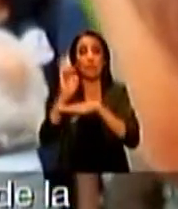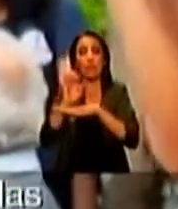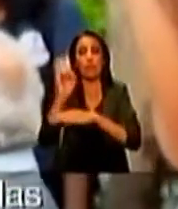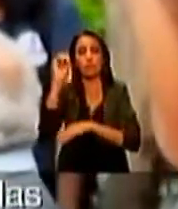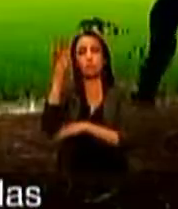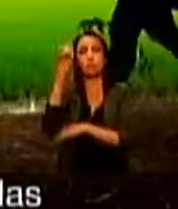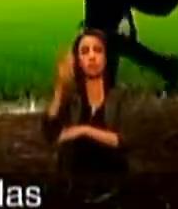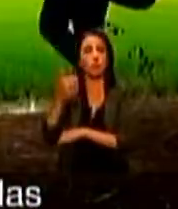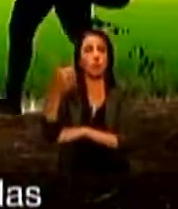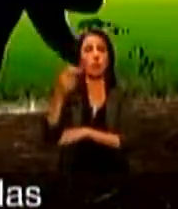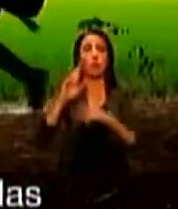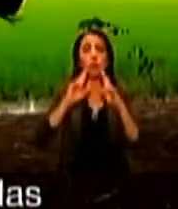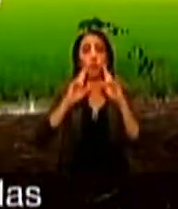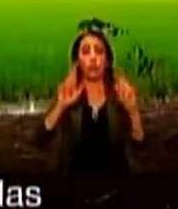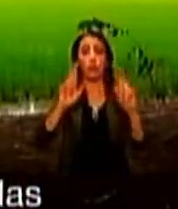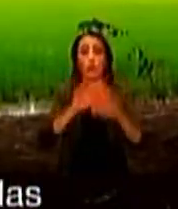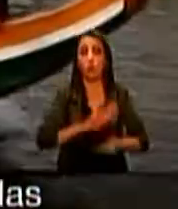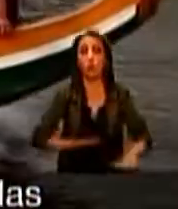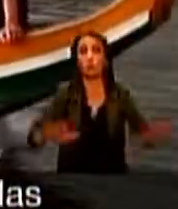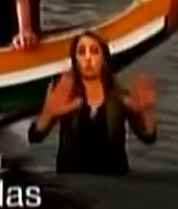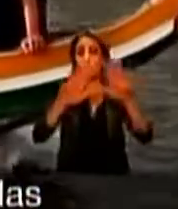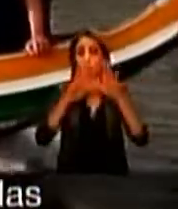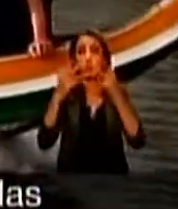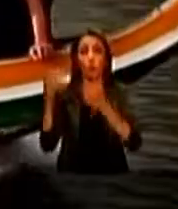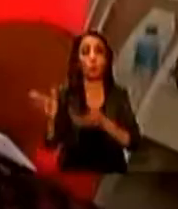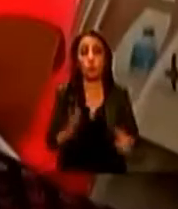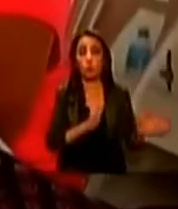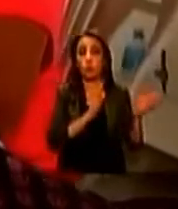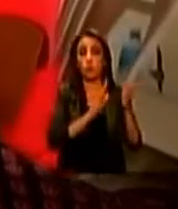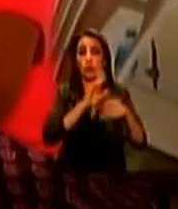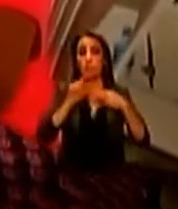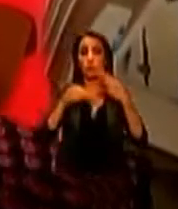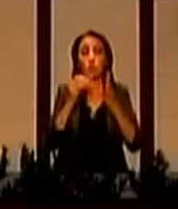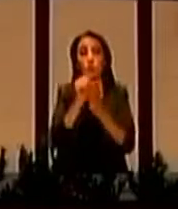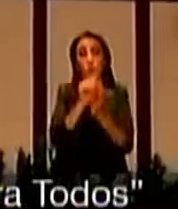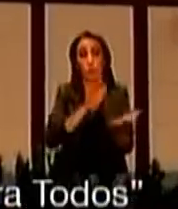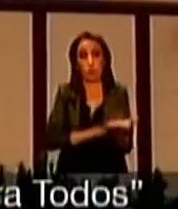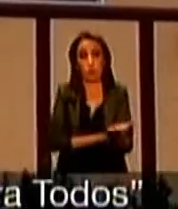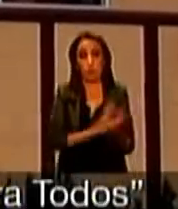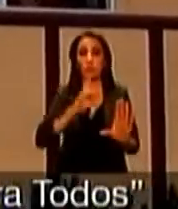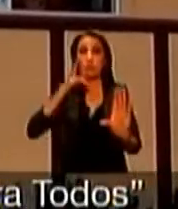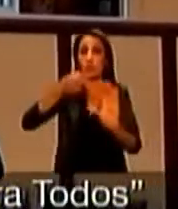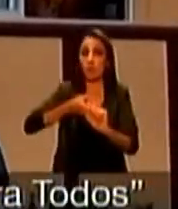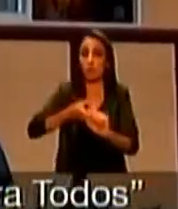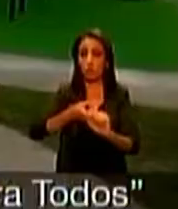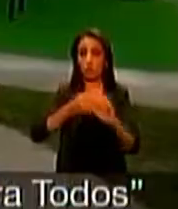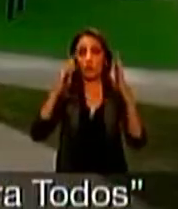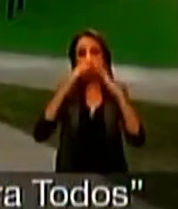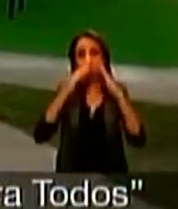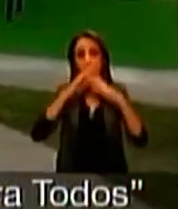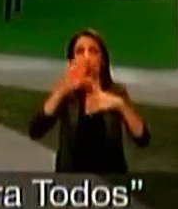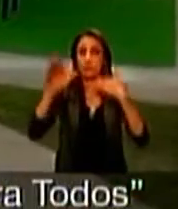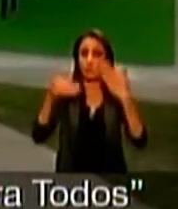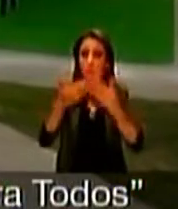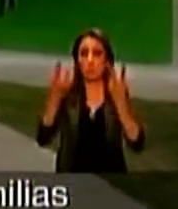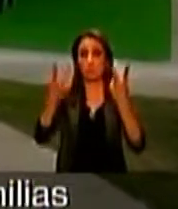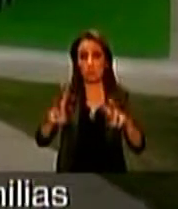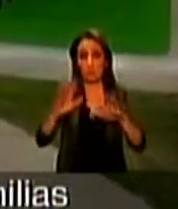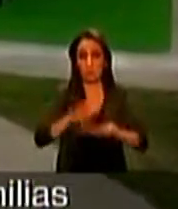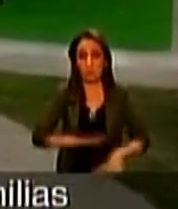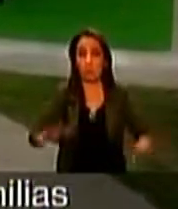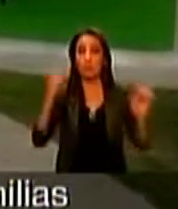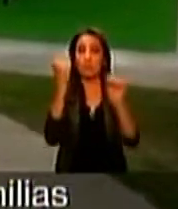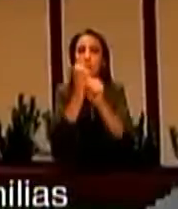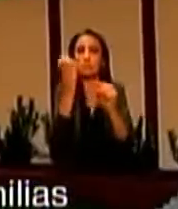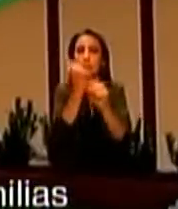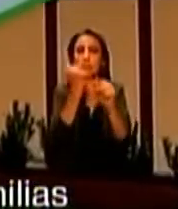en Ecuador, donde expuso los avances de las misiones que conforman el Plan Toda Una Vida. También destacó la misión Casa para Todos, y el